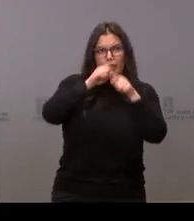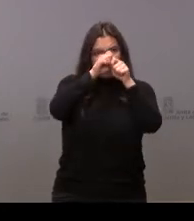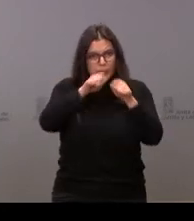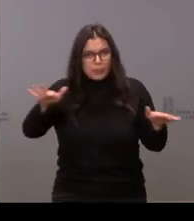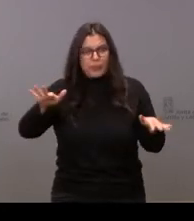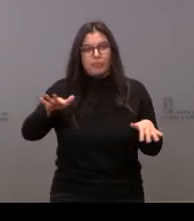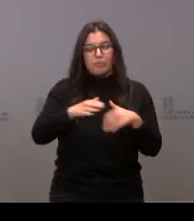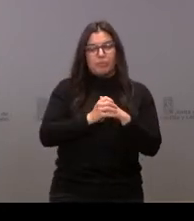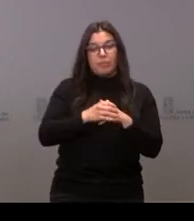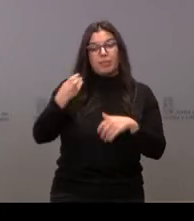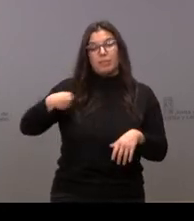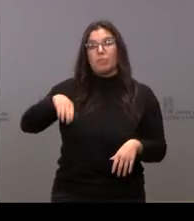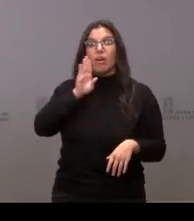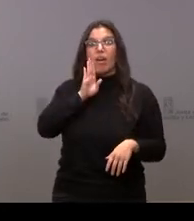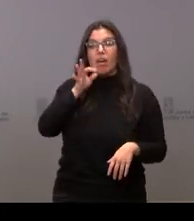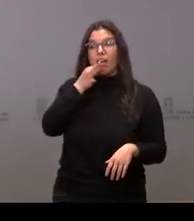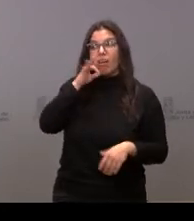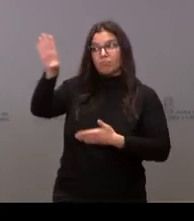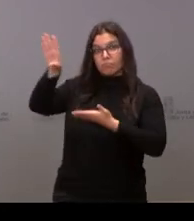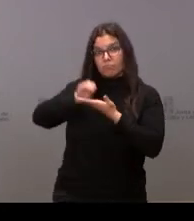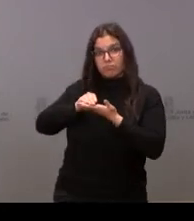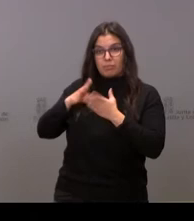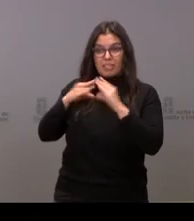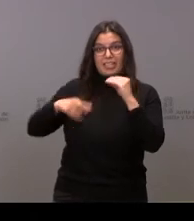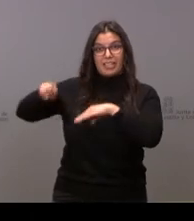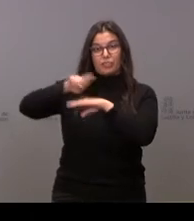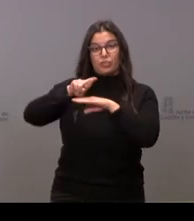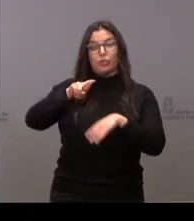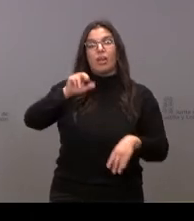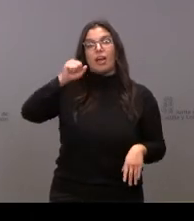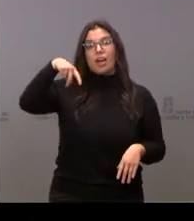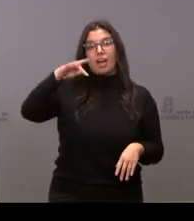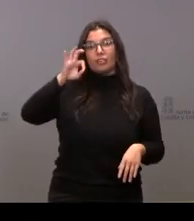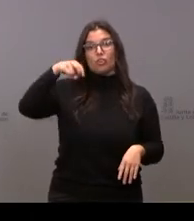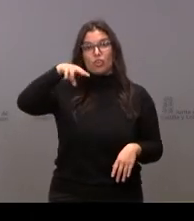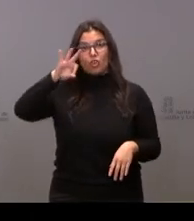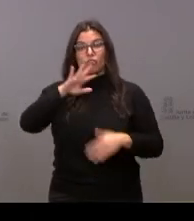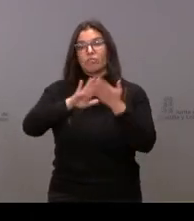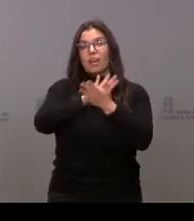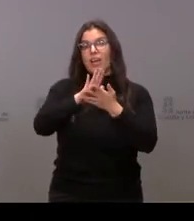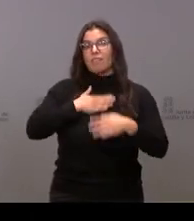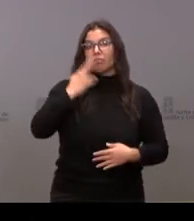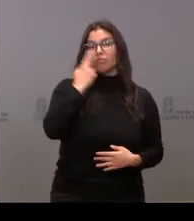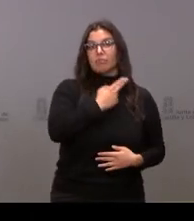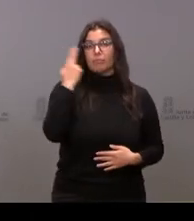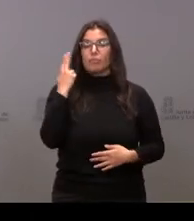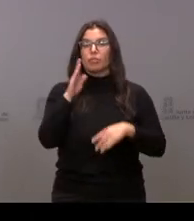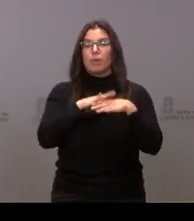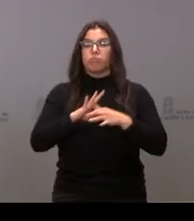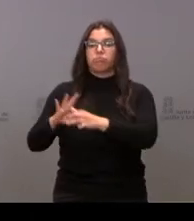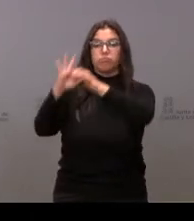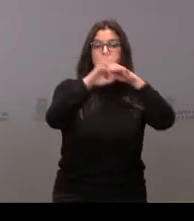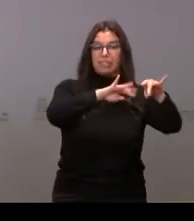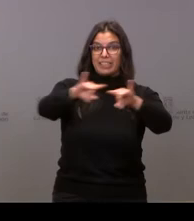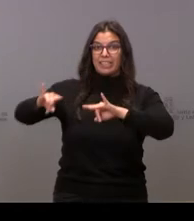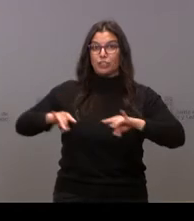Hago mías las palabras del rector, de Antonio, cuando habla del compromiso en la vertebración territorial, la labor que